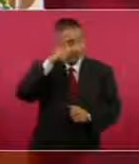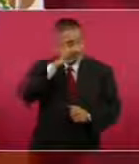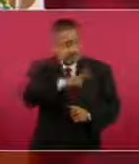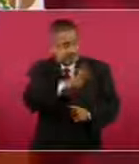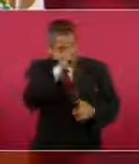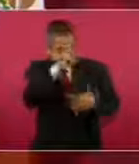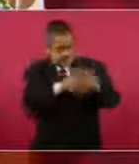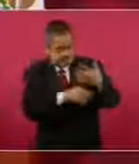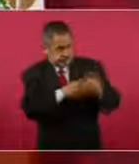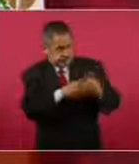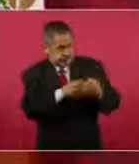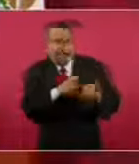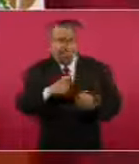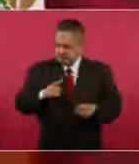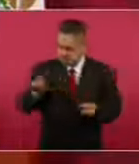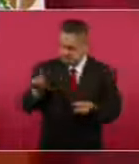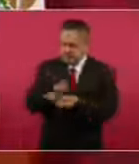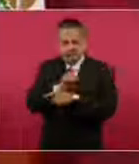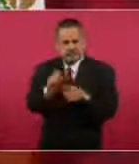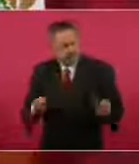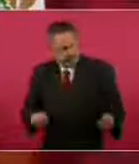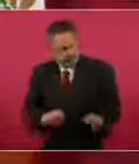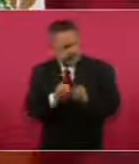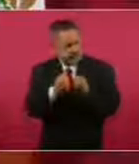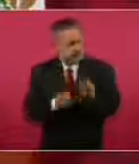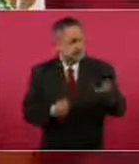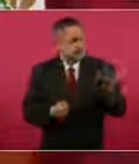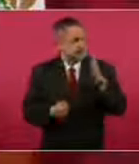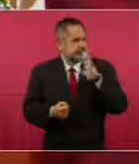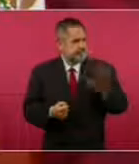con violencia, el mal con el mal.